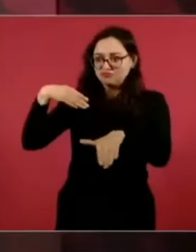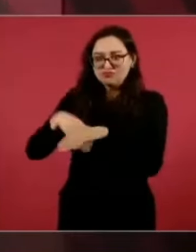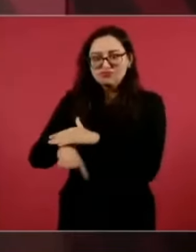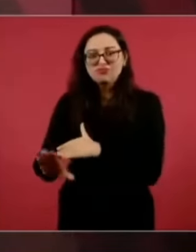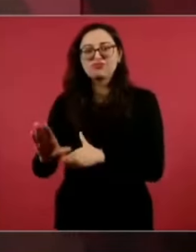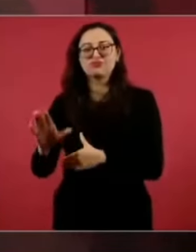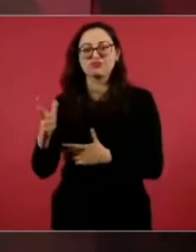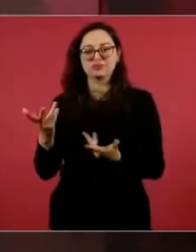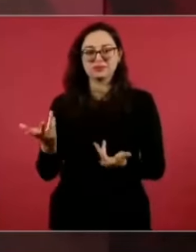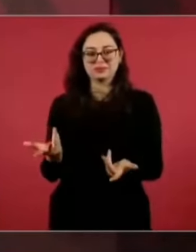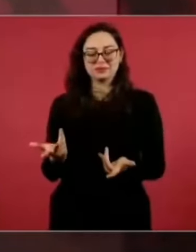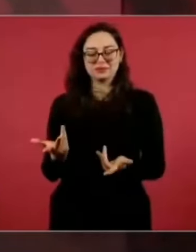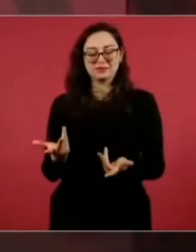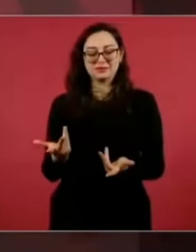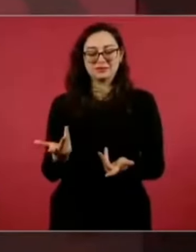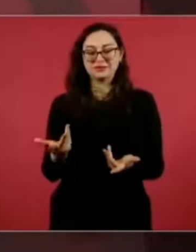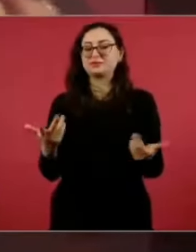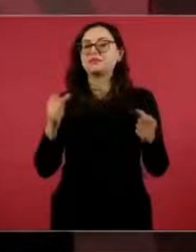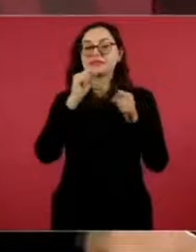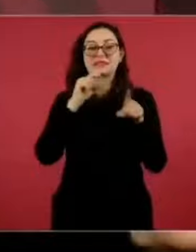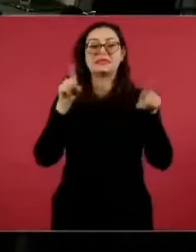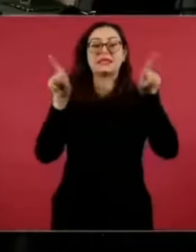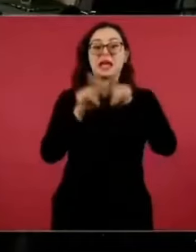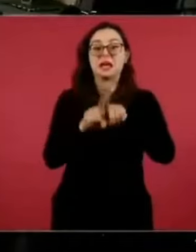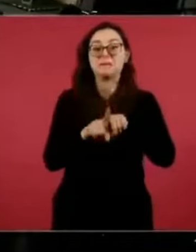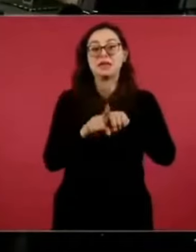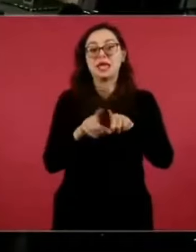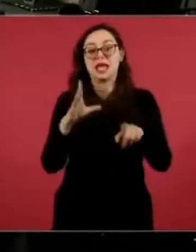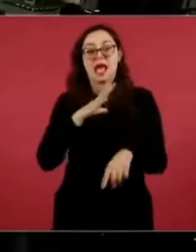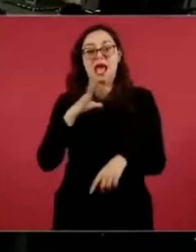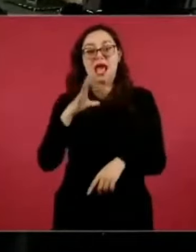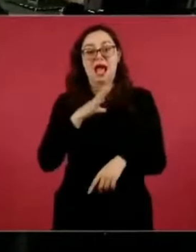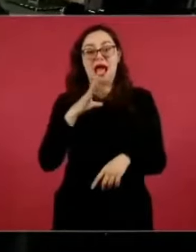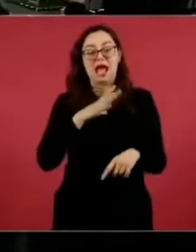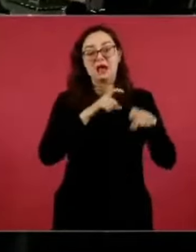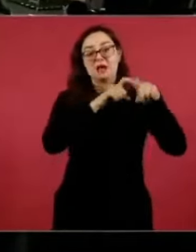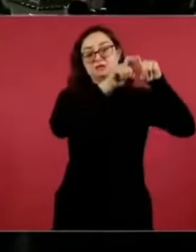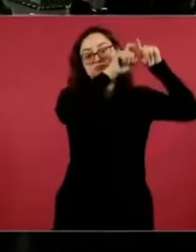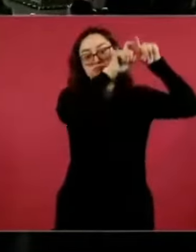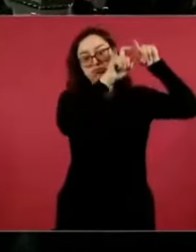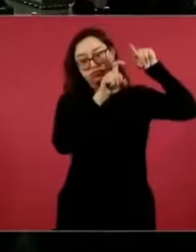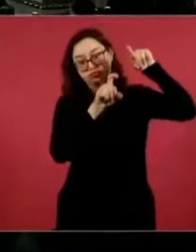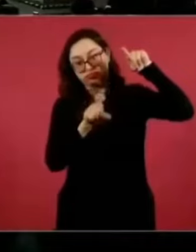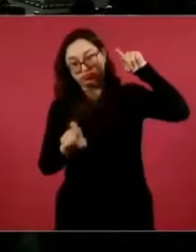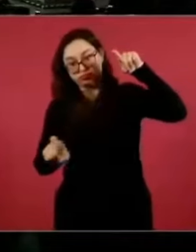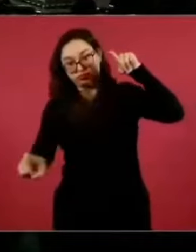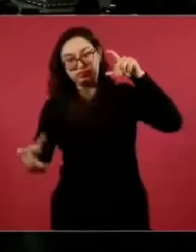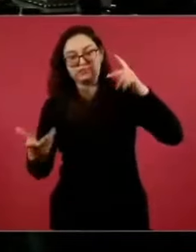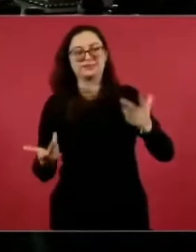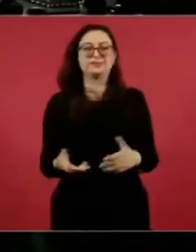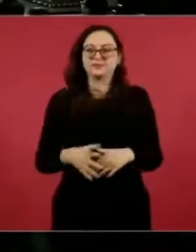sí, cablebus y todo, pero si lo digo todo, ya ustedes qué van a decir.